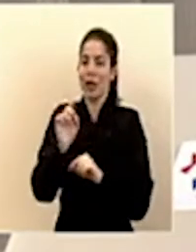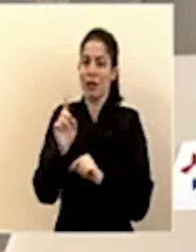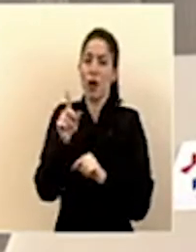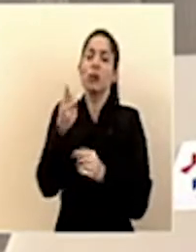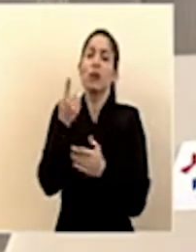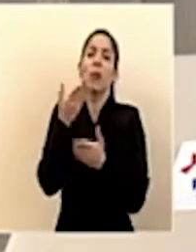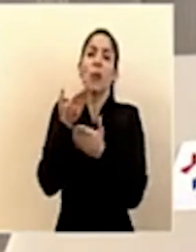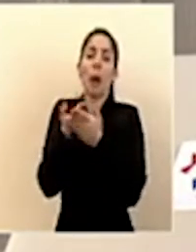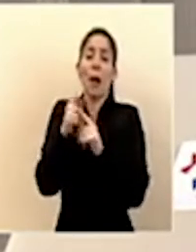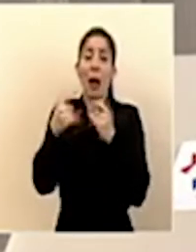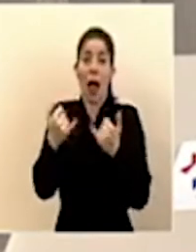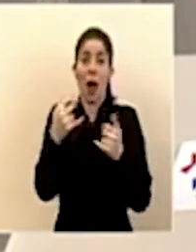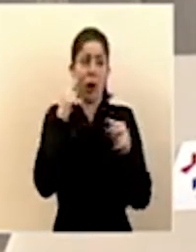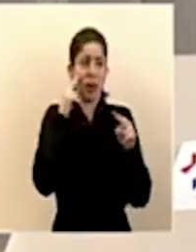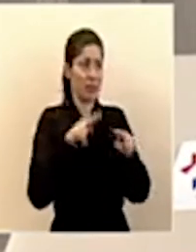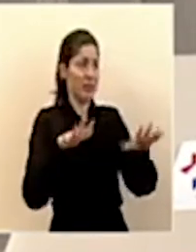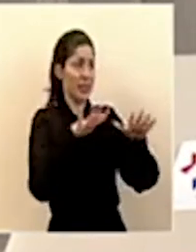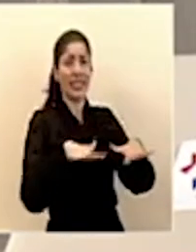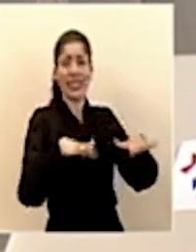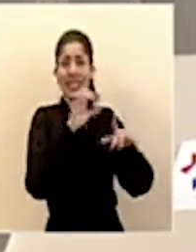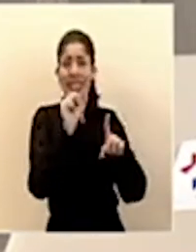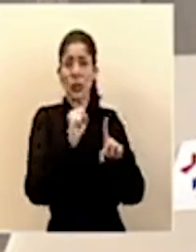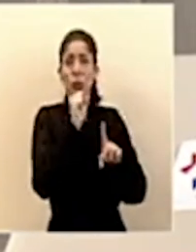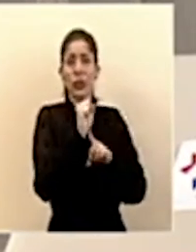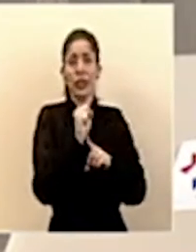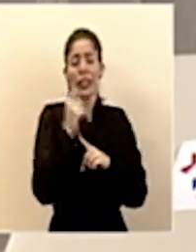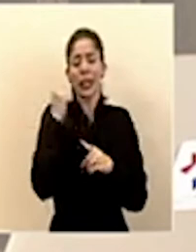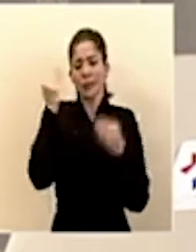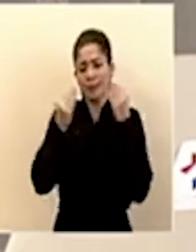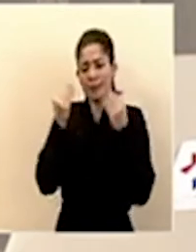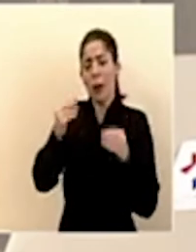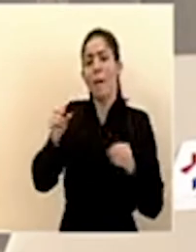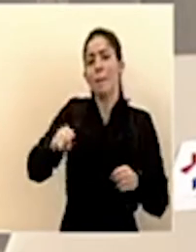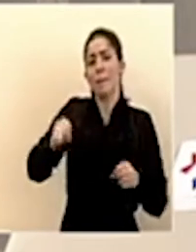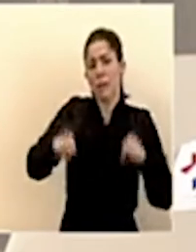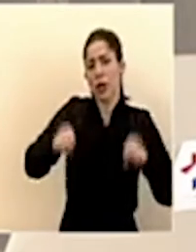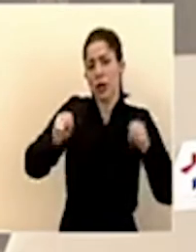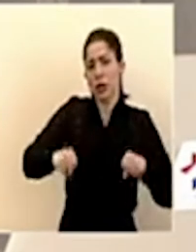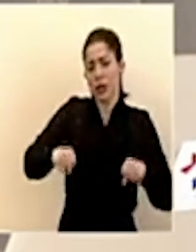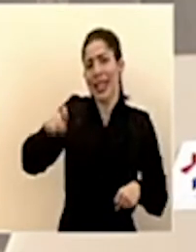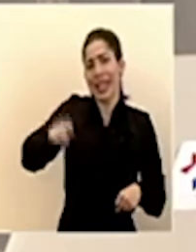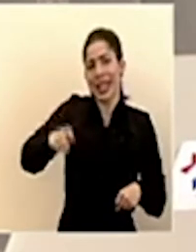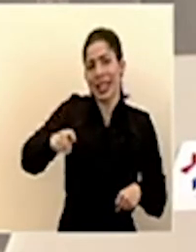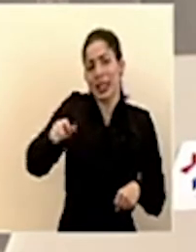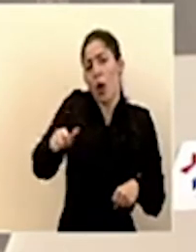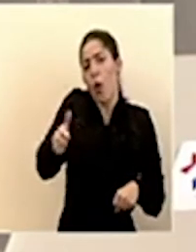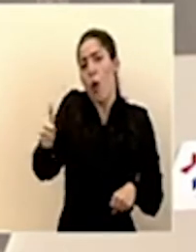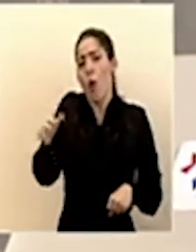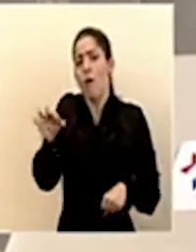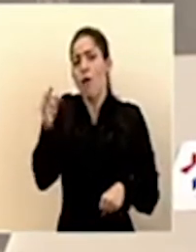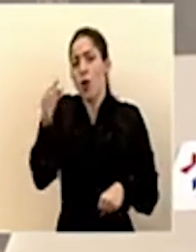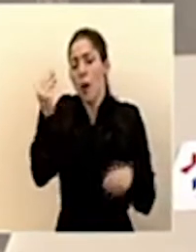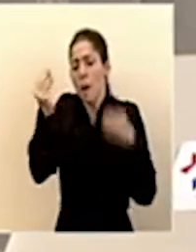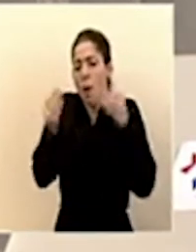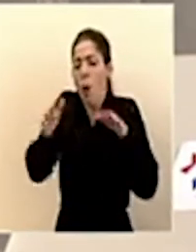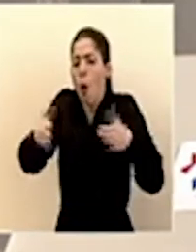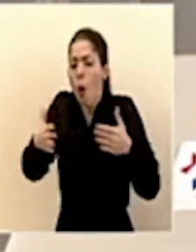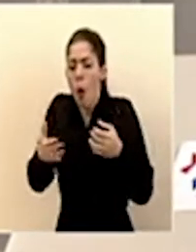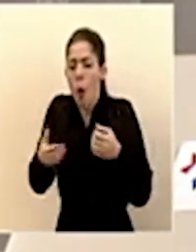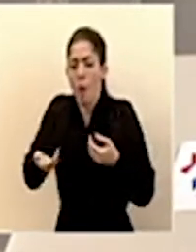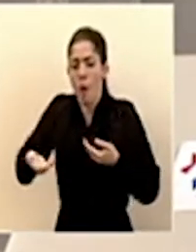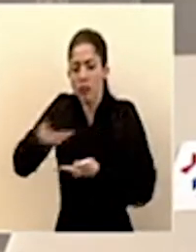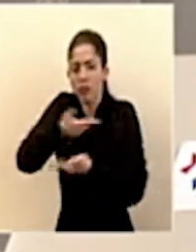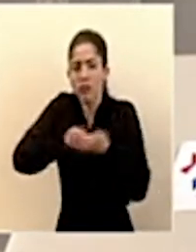por la envergadura de esta situación que podamos necesitar muy probablemente otras formas de apoyarnos los unos